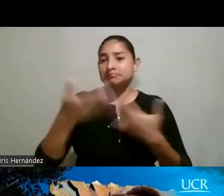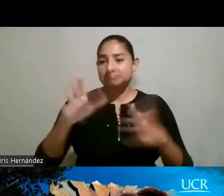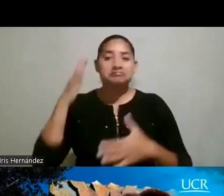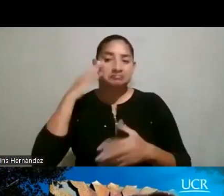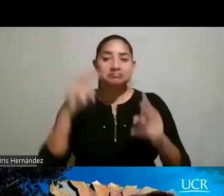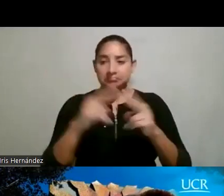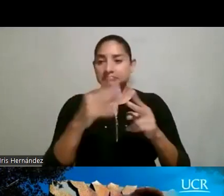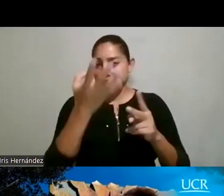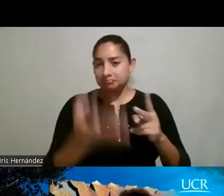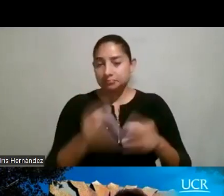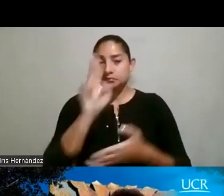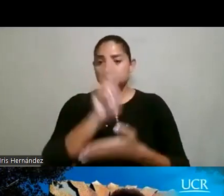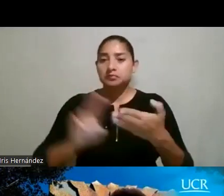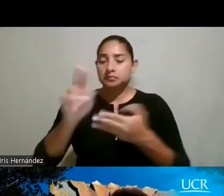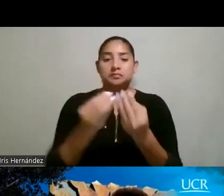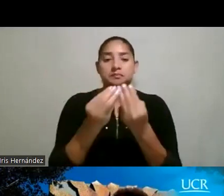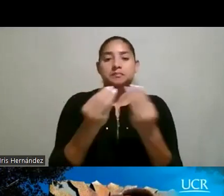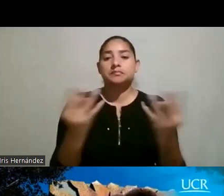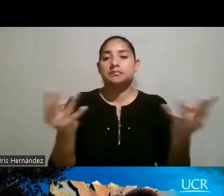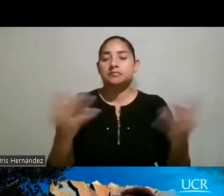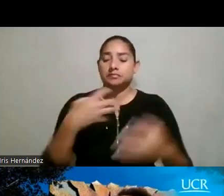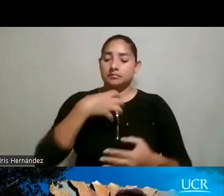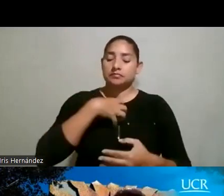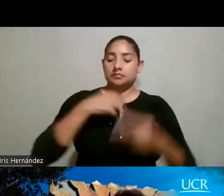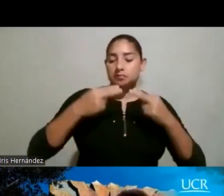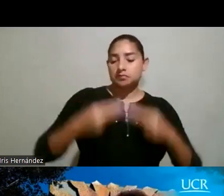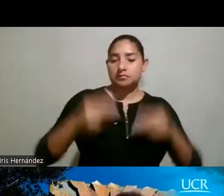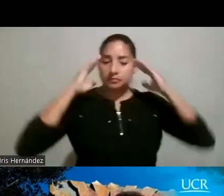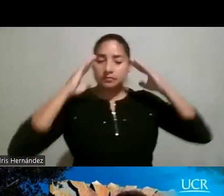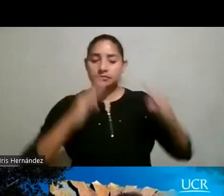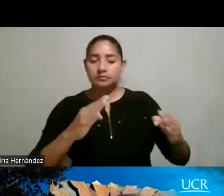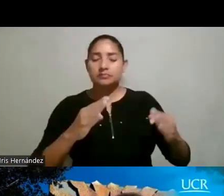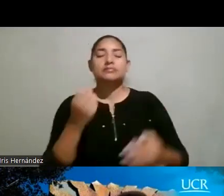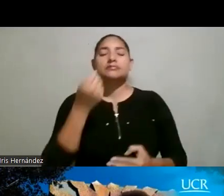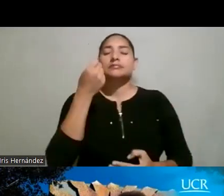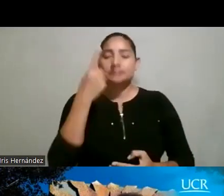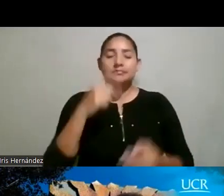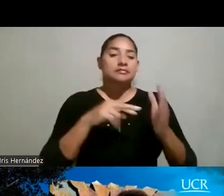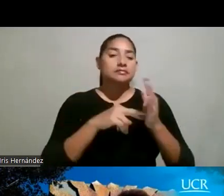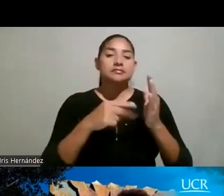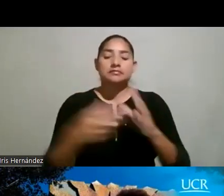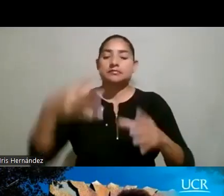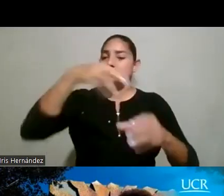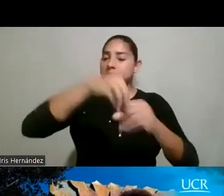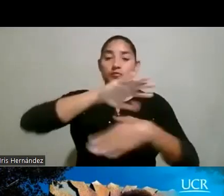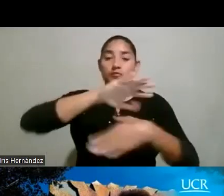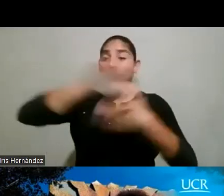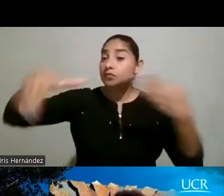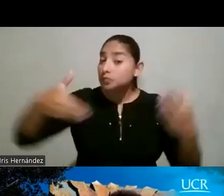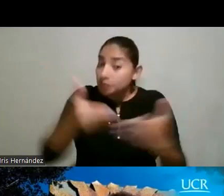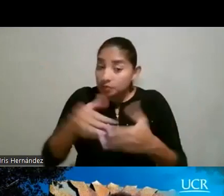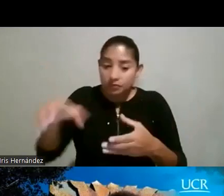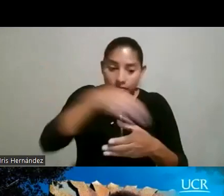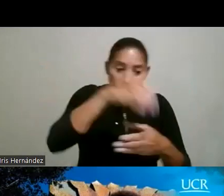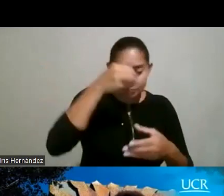conocen, es una universidad pública, autónoma, humanista, comprensiva, quiere decir que involucra todas las áreas del conocimiento,